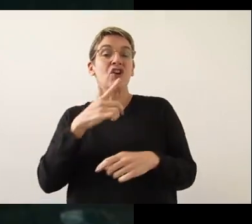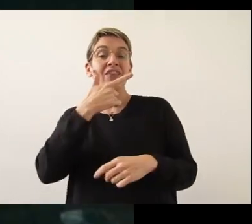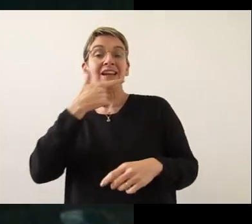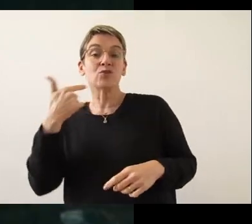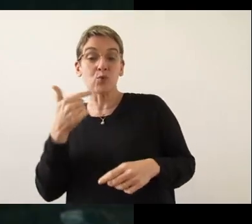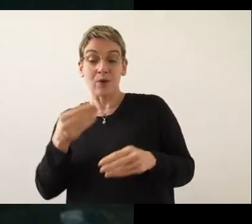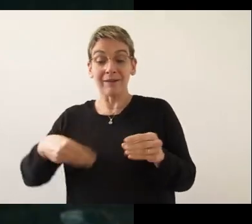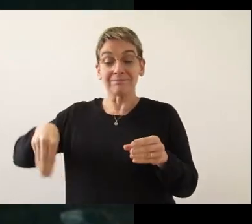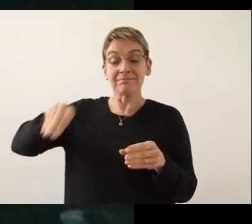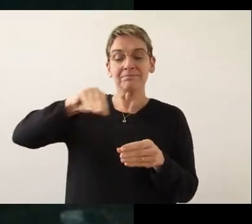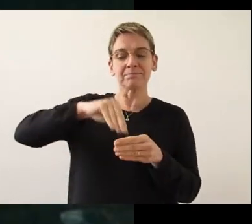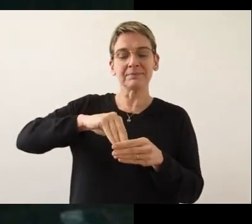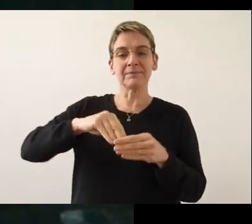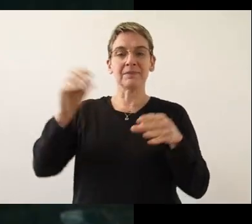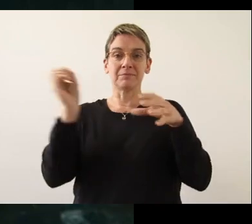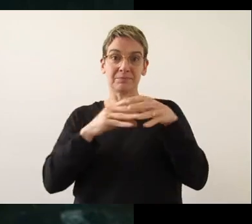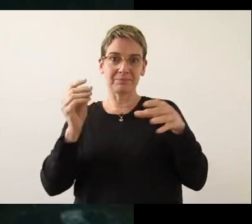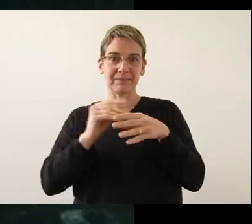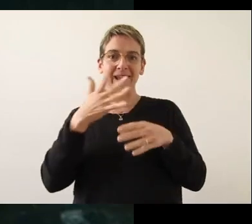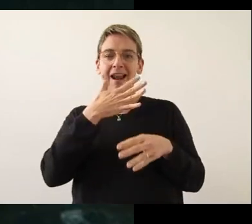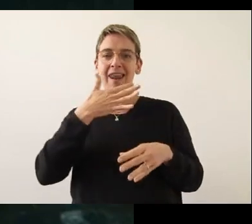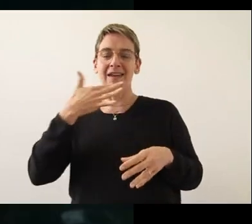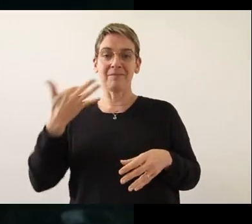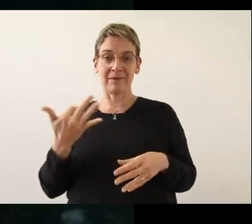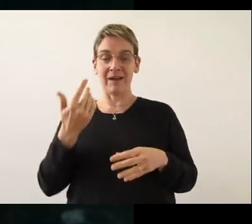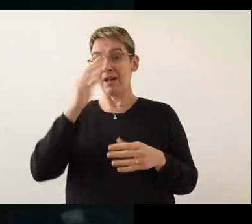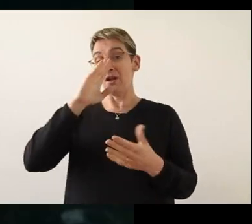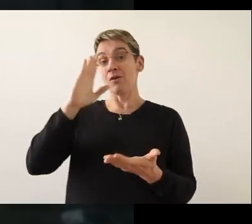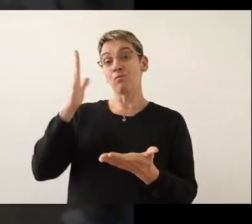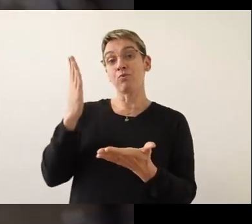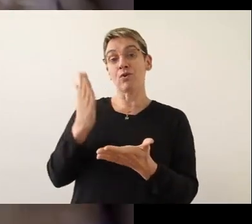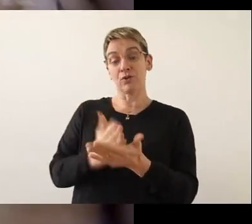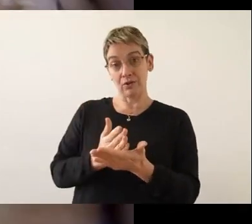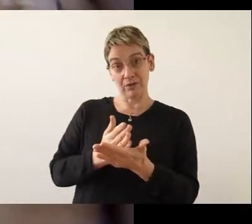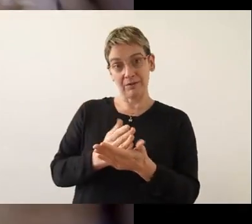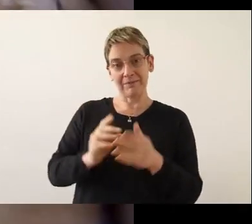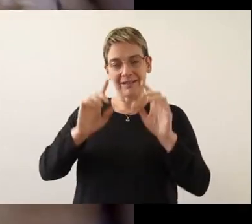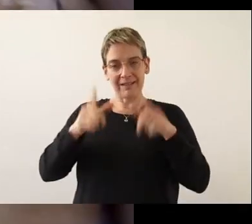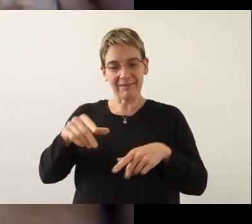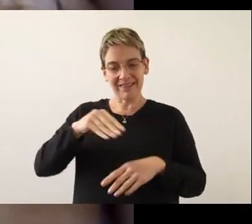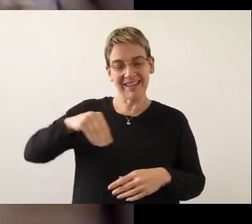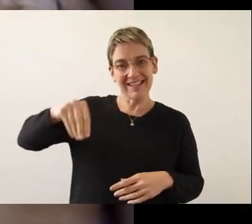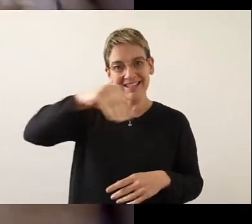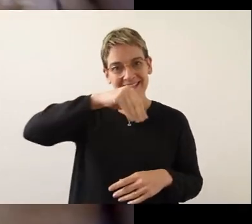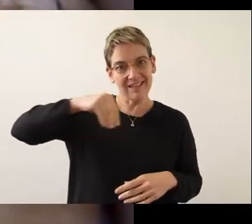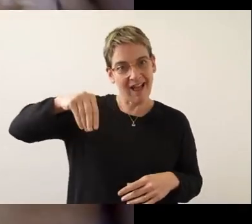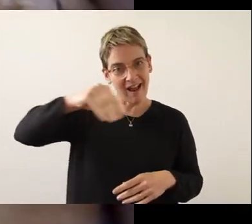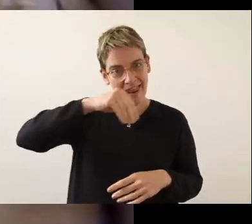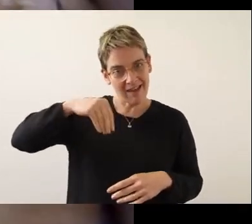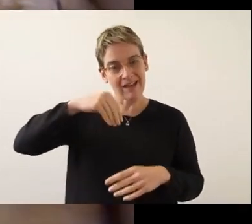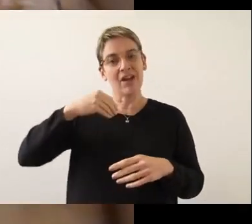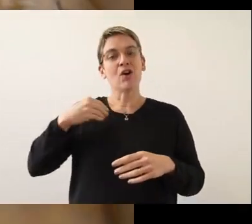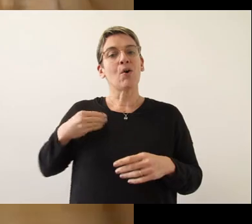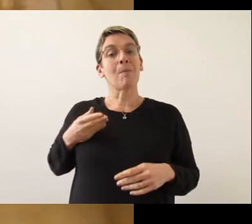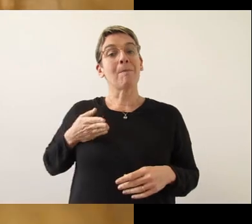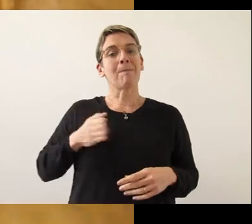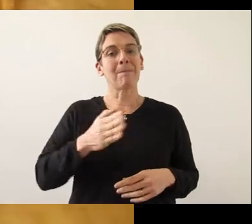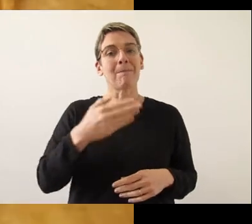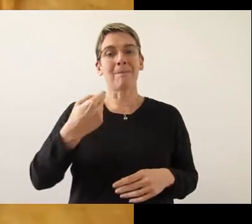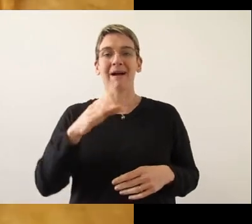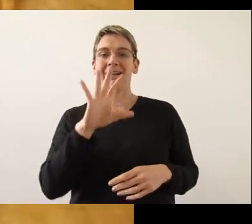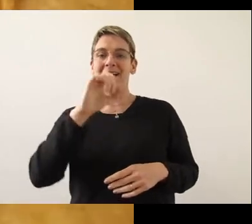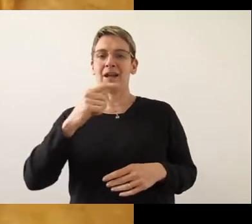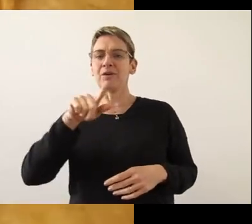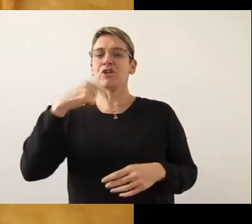adición de azúcar, como las conservas en almíbar. Y por último, la adición de sal, como el bacalao